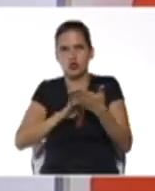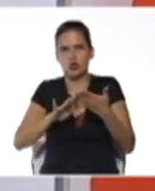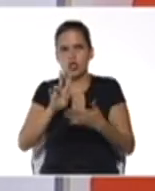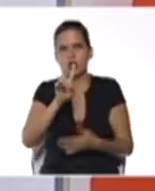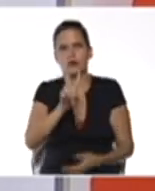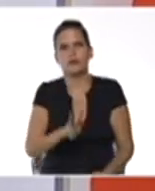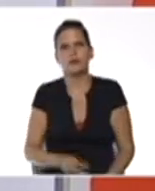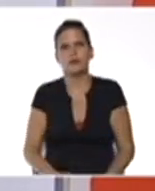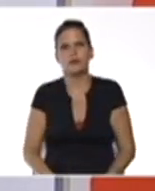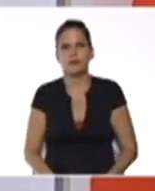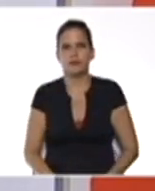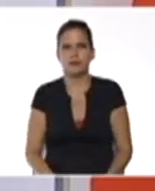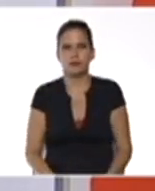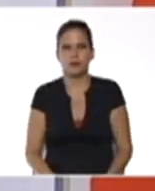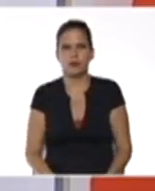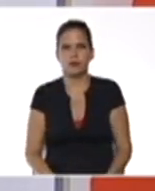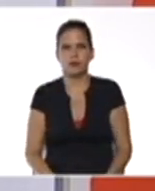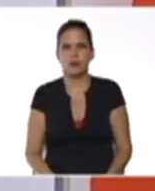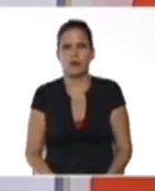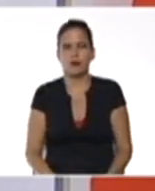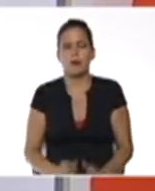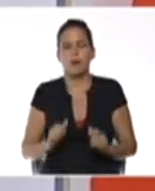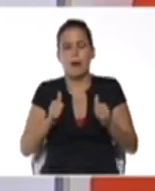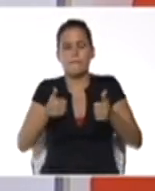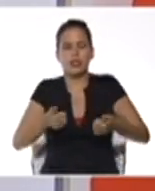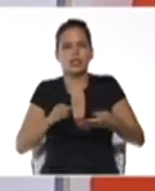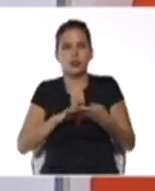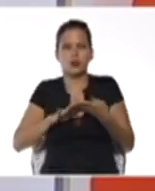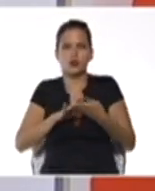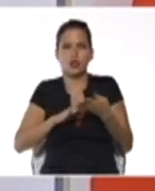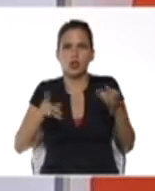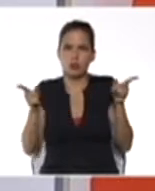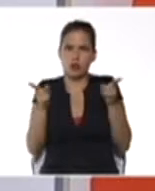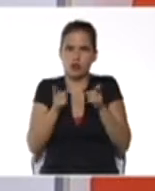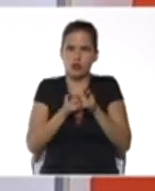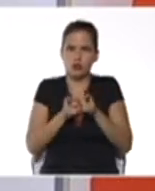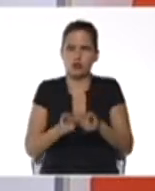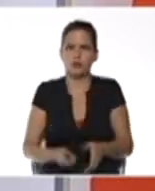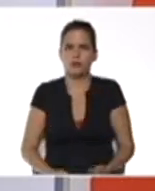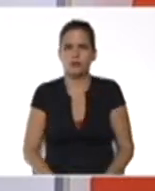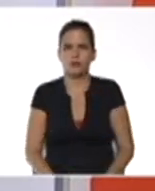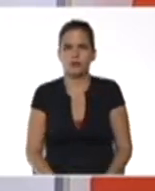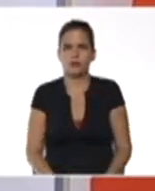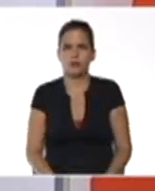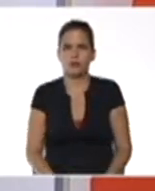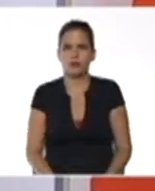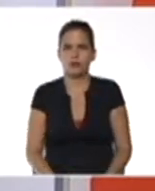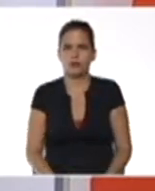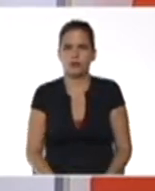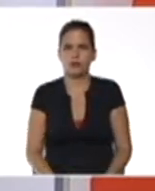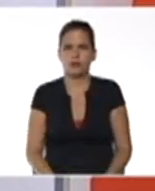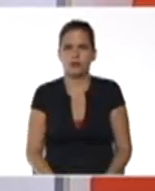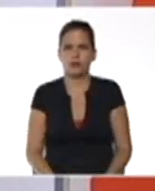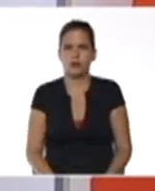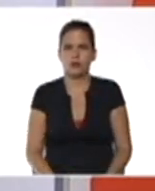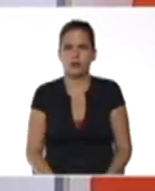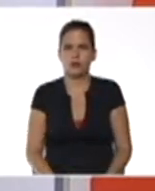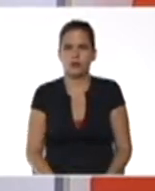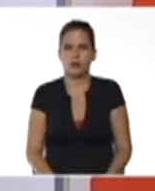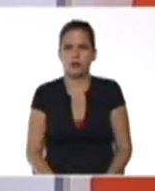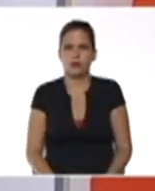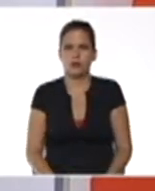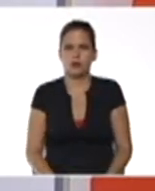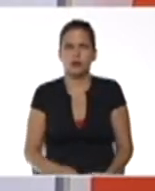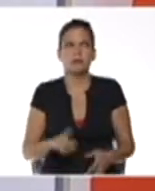empezar resolviéndolo por el sistema de reducción. El sistema de reducción consiste en cancelar las x o cancelar las y